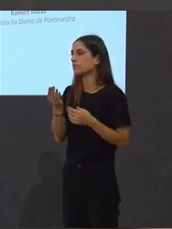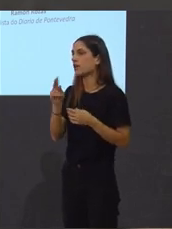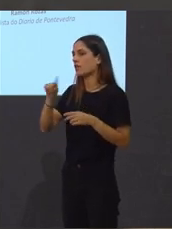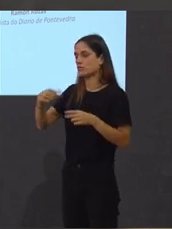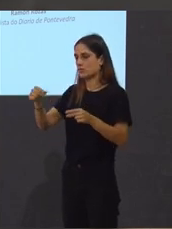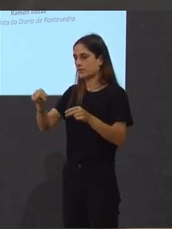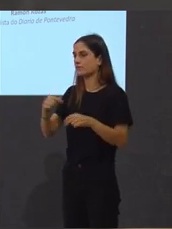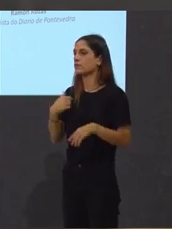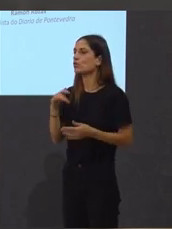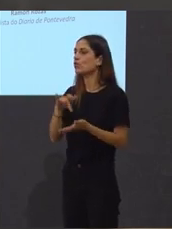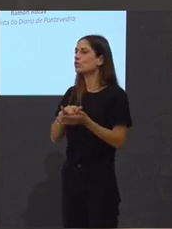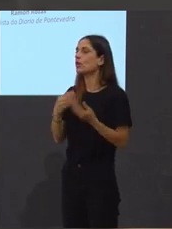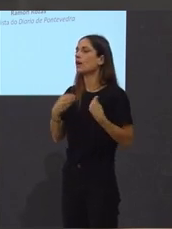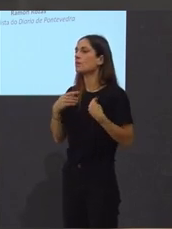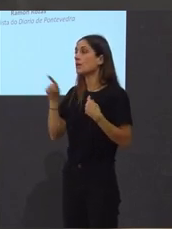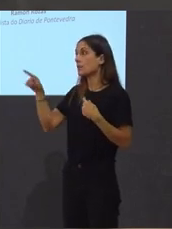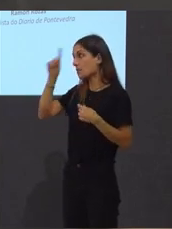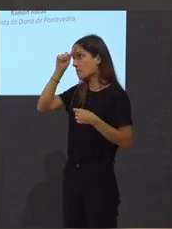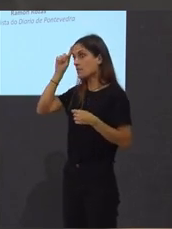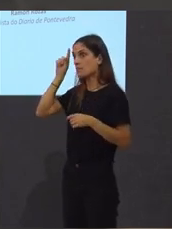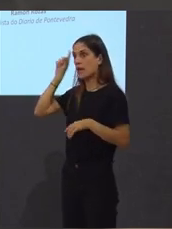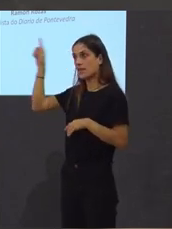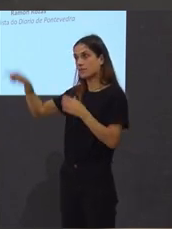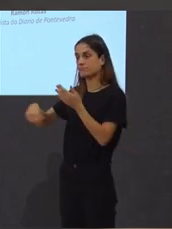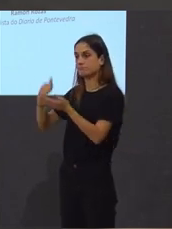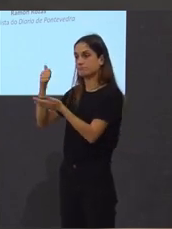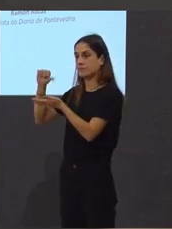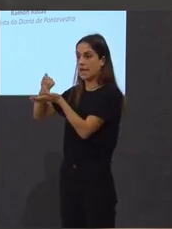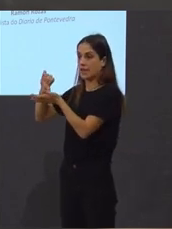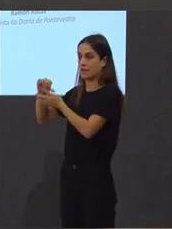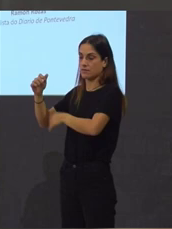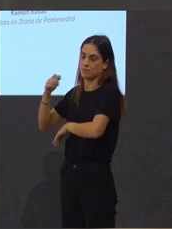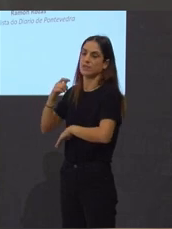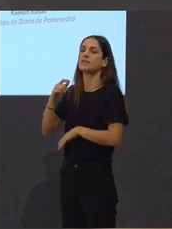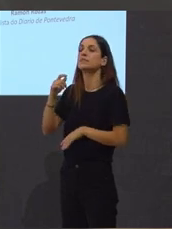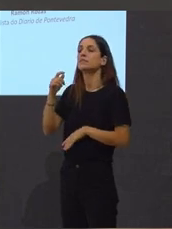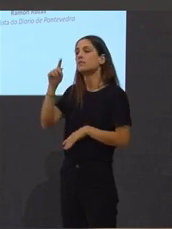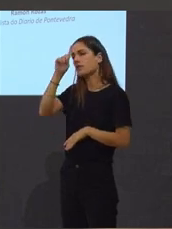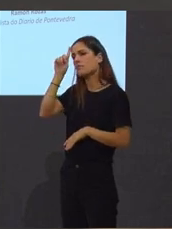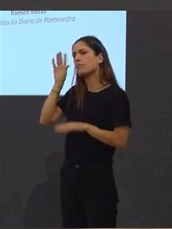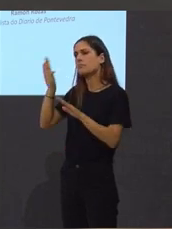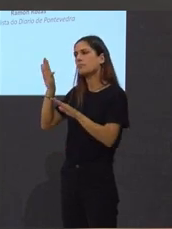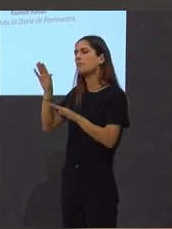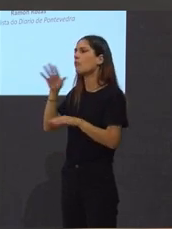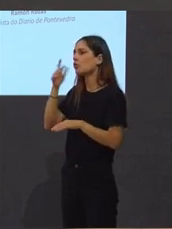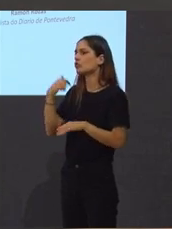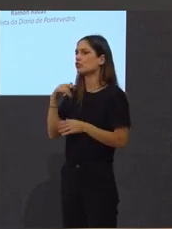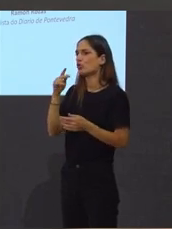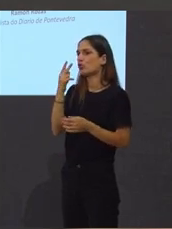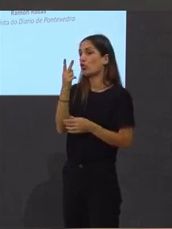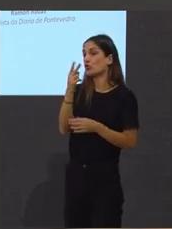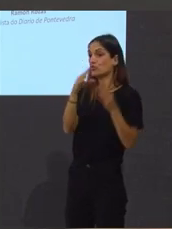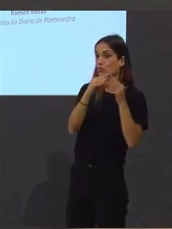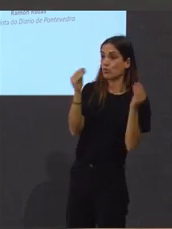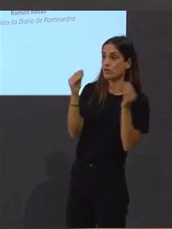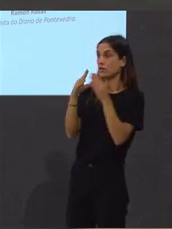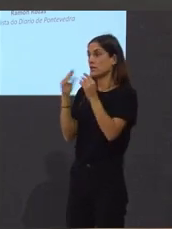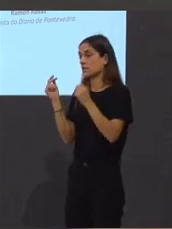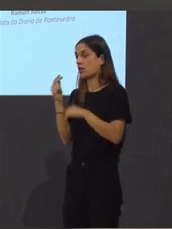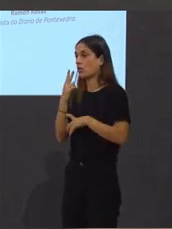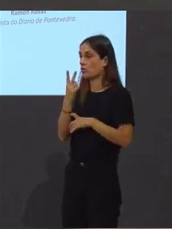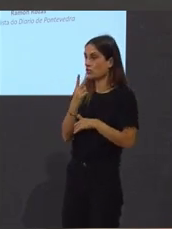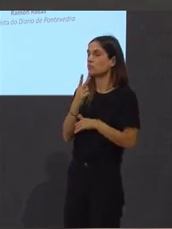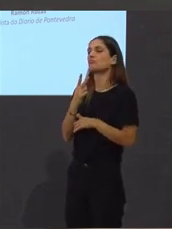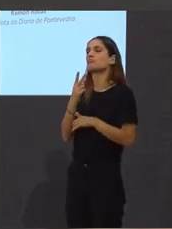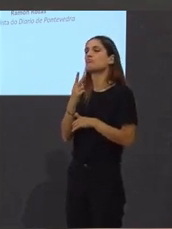Madrid capital do Estado Español catro anos porque eu as minhas dúas carreiras fixenás en Madrid é dicir eu estou xa aquí con